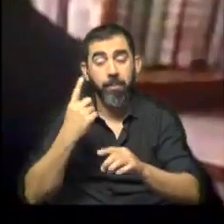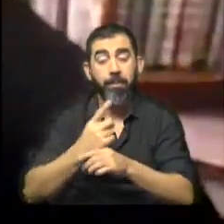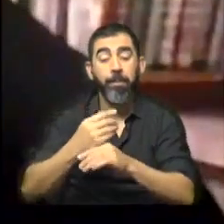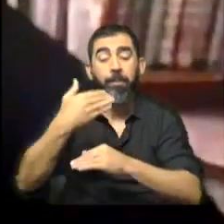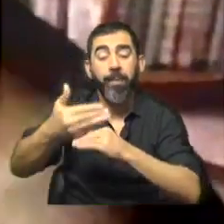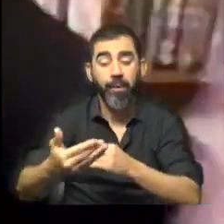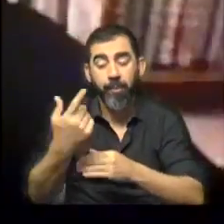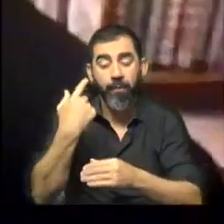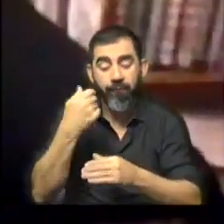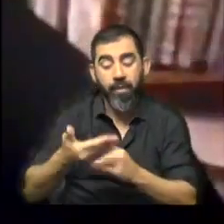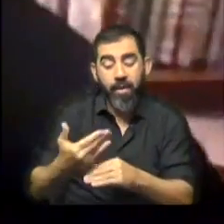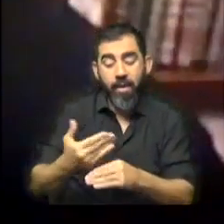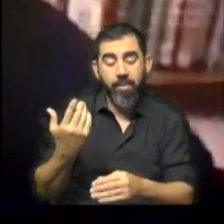bueyes,